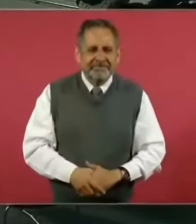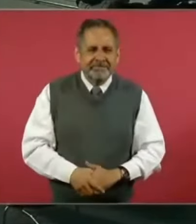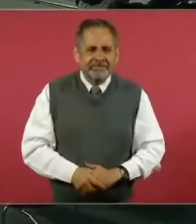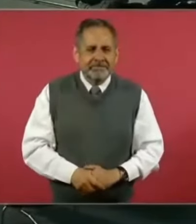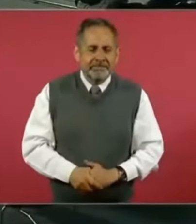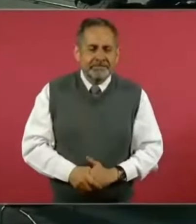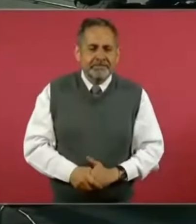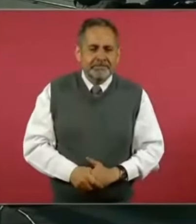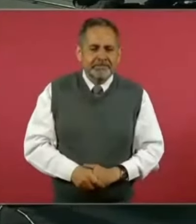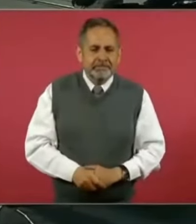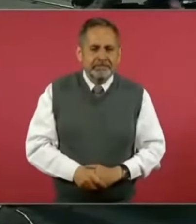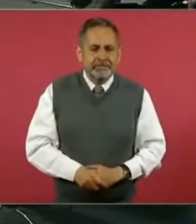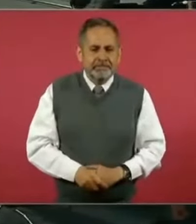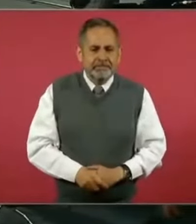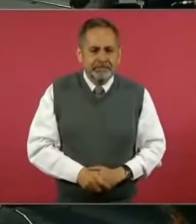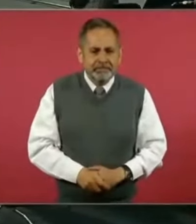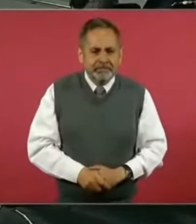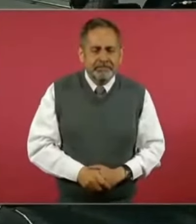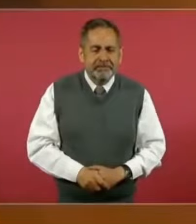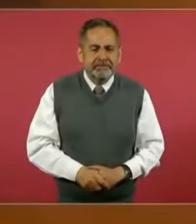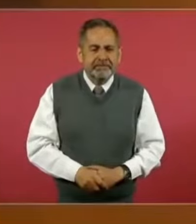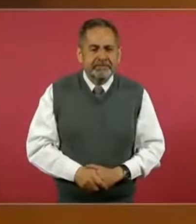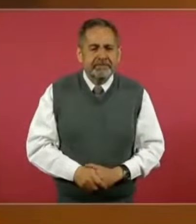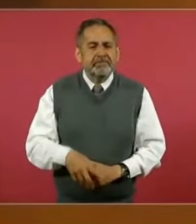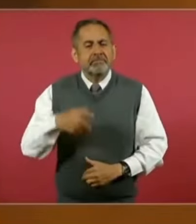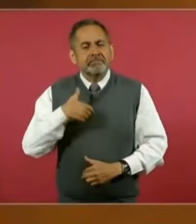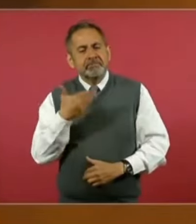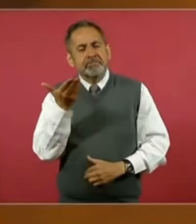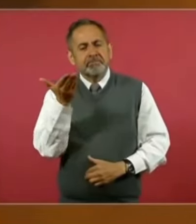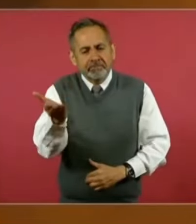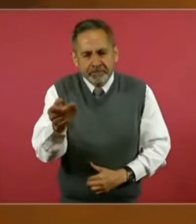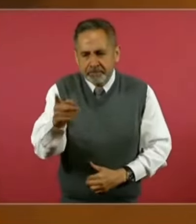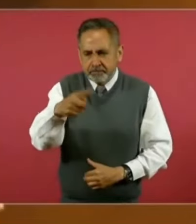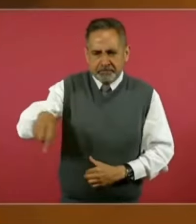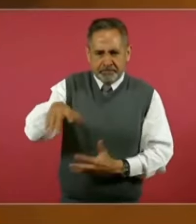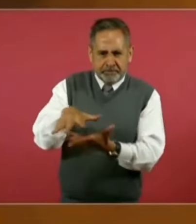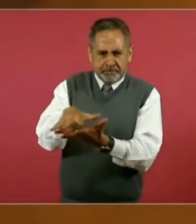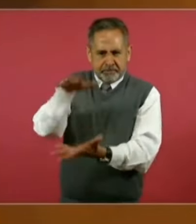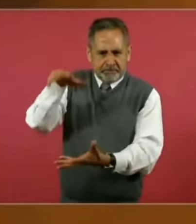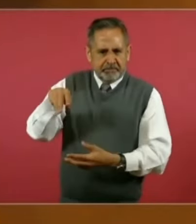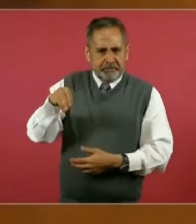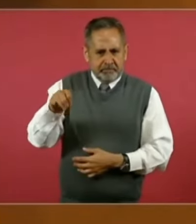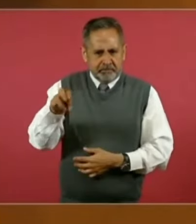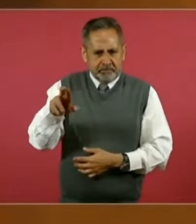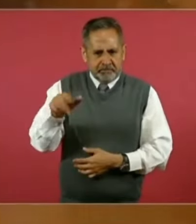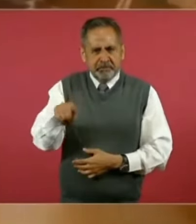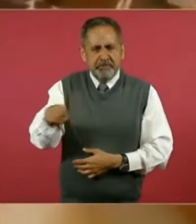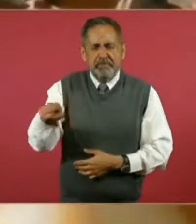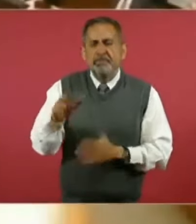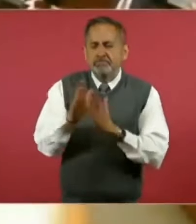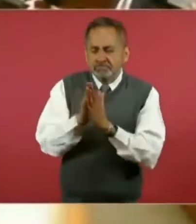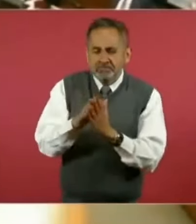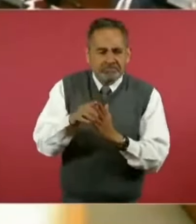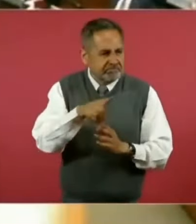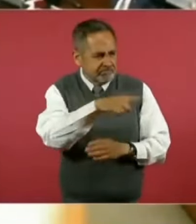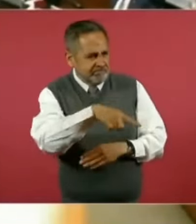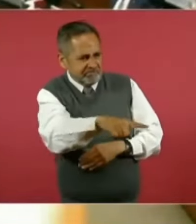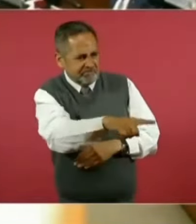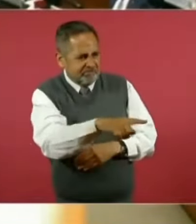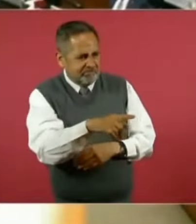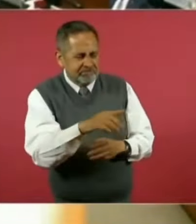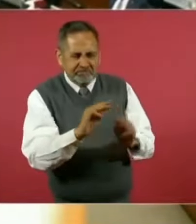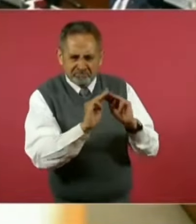Yo le pido a la bancada mayoritaria que tipifiquemos